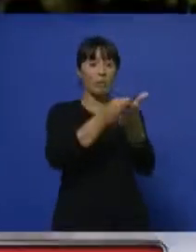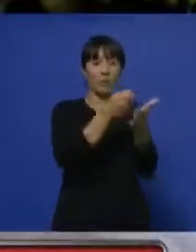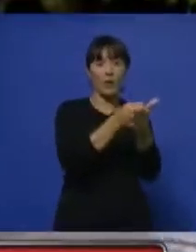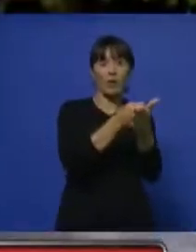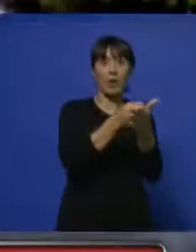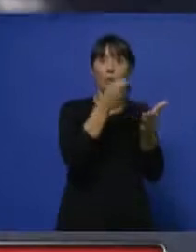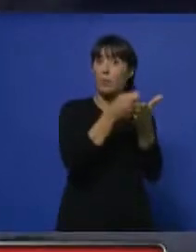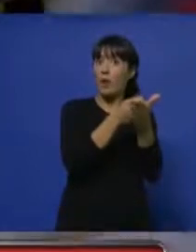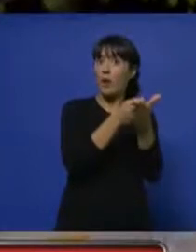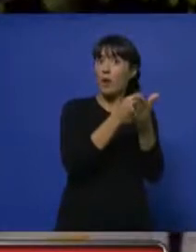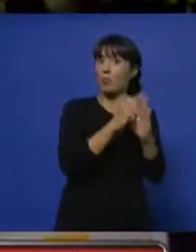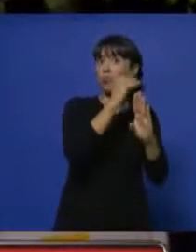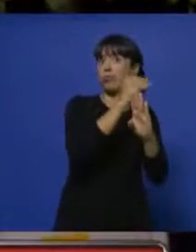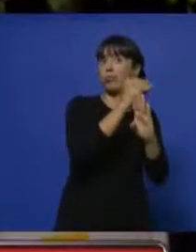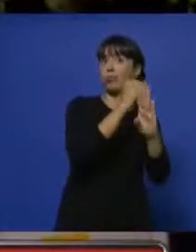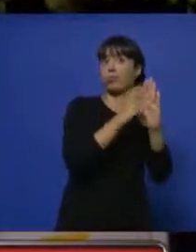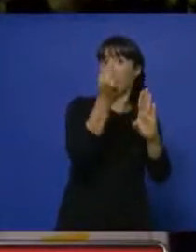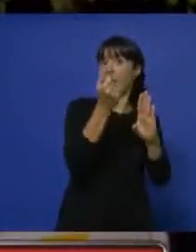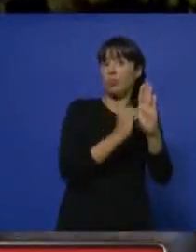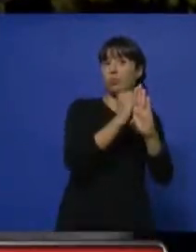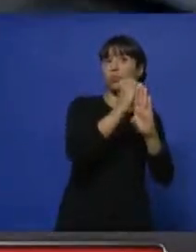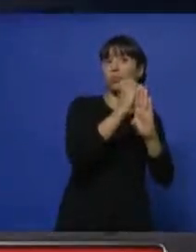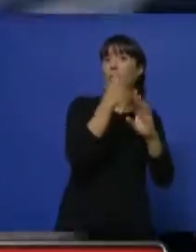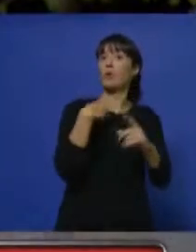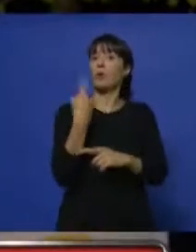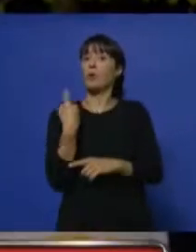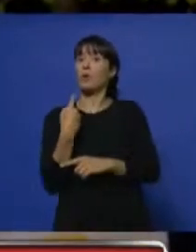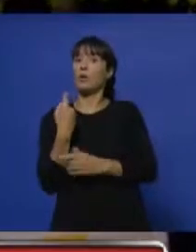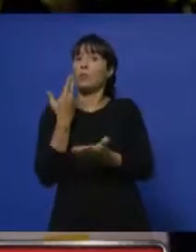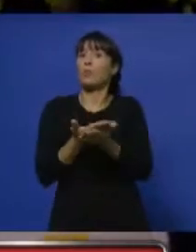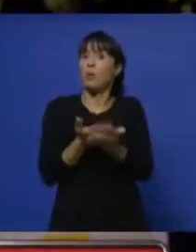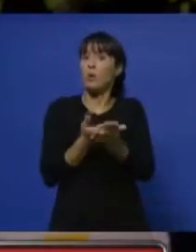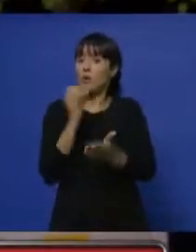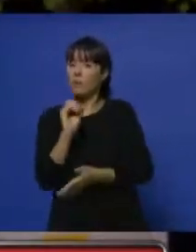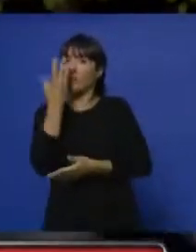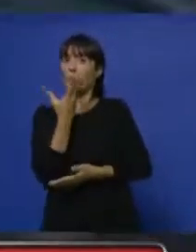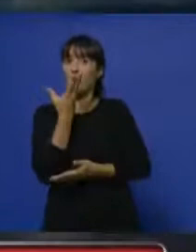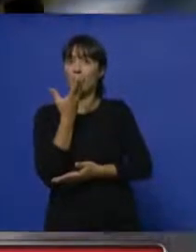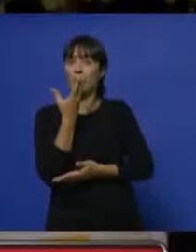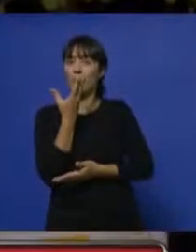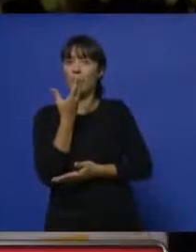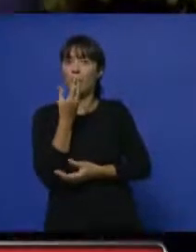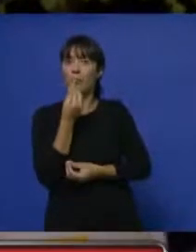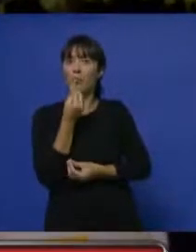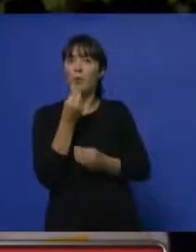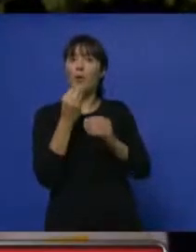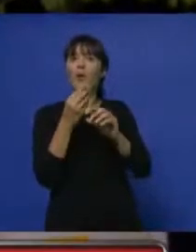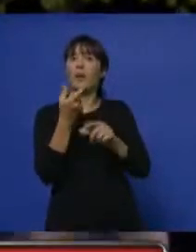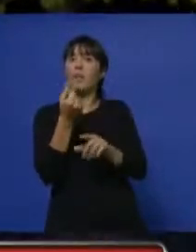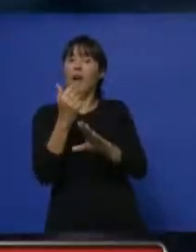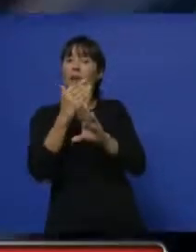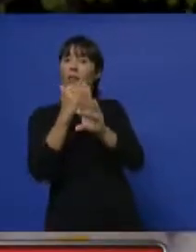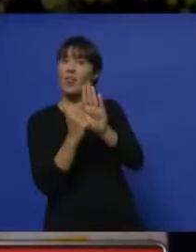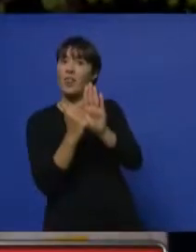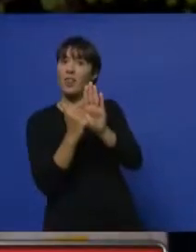encarece el boleto y lo que tenemos es una propuesta bastante mejor que implica la rebaja en el costo del